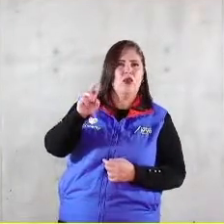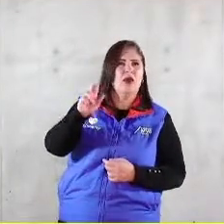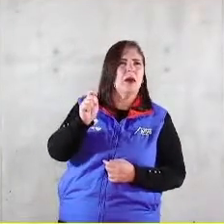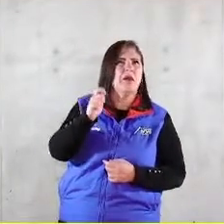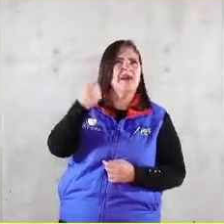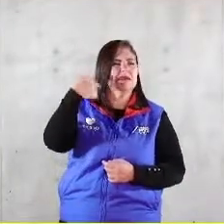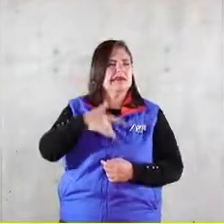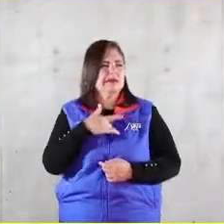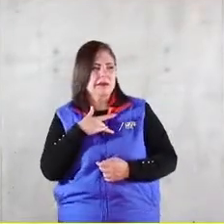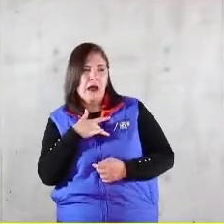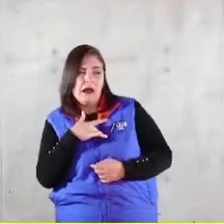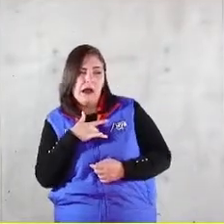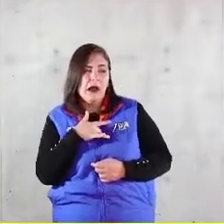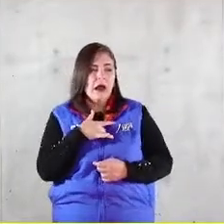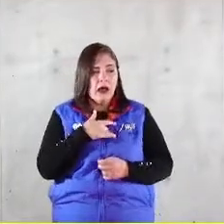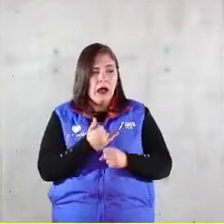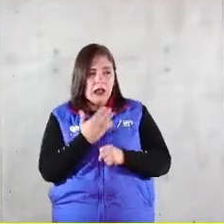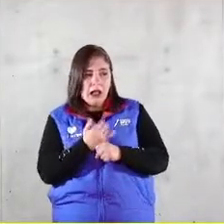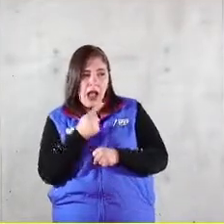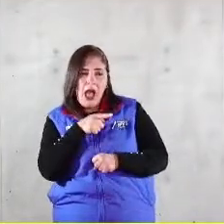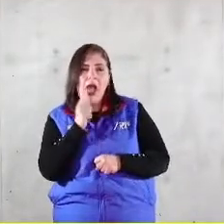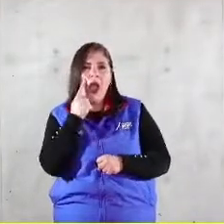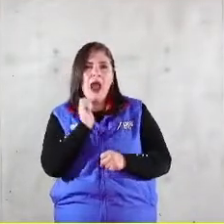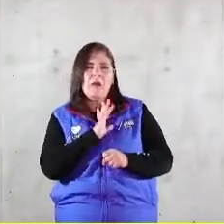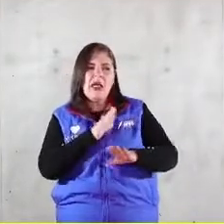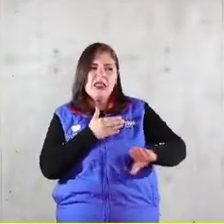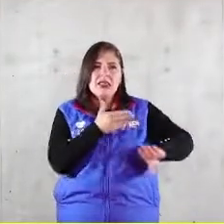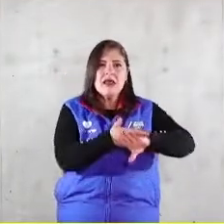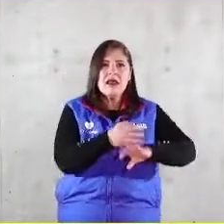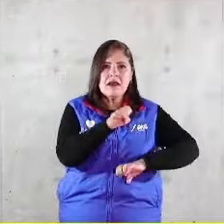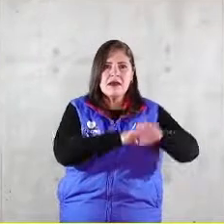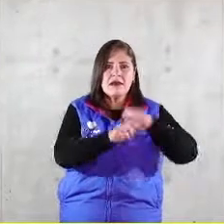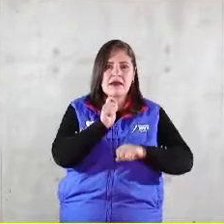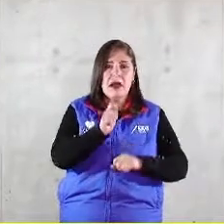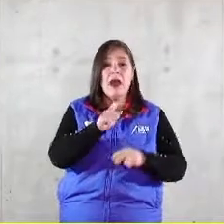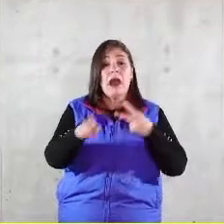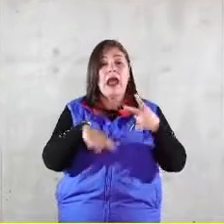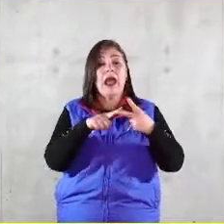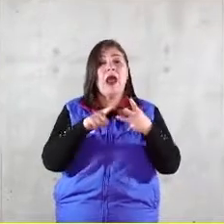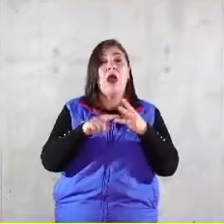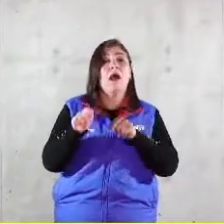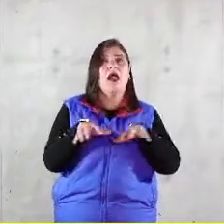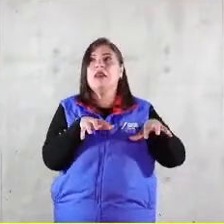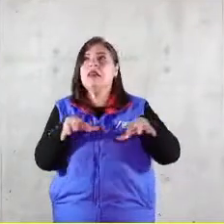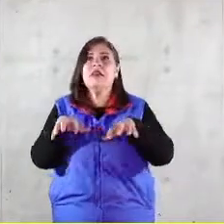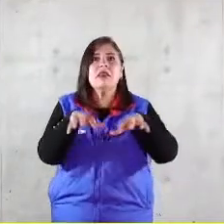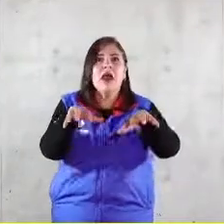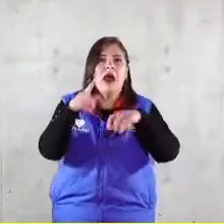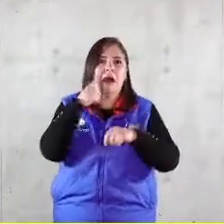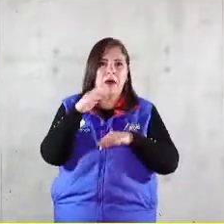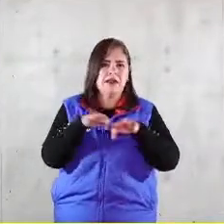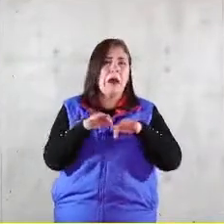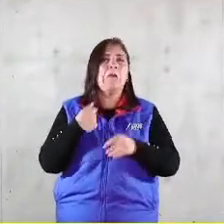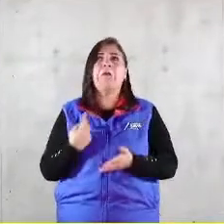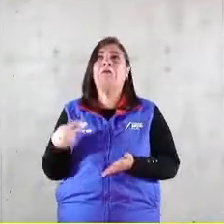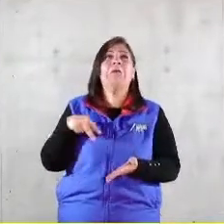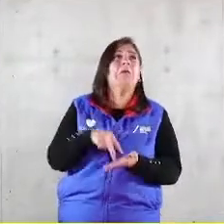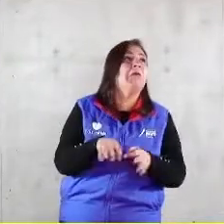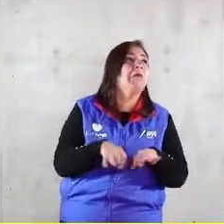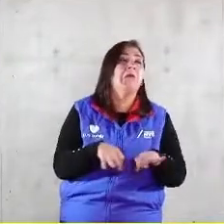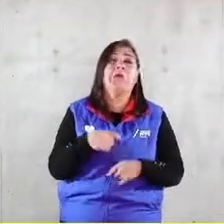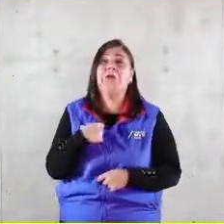cómo fastidiar a la empresa. Y luego están los que yo llamo zombies laborales, ¿no? Aquellos que asisten simplemente